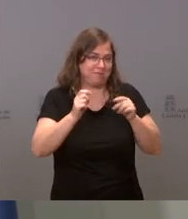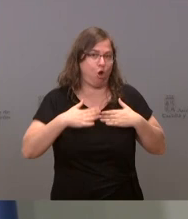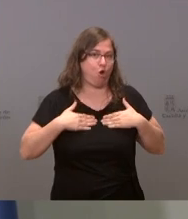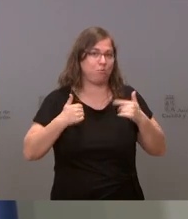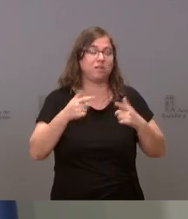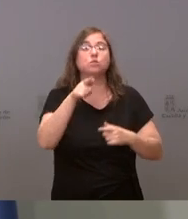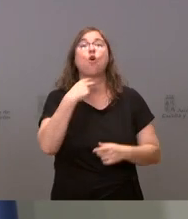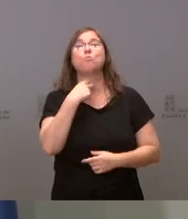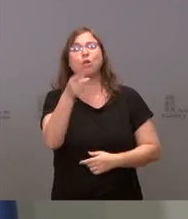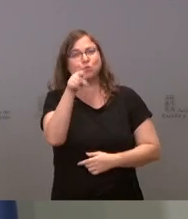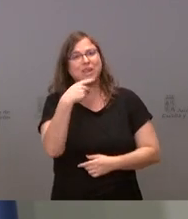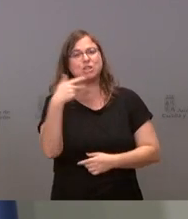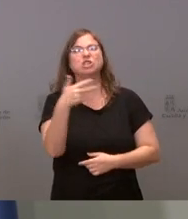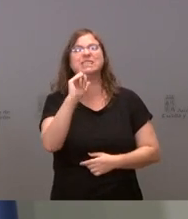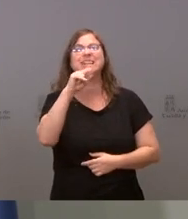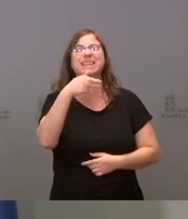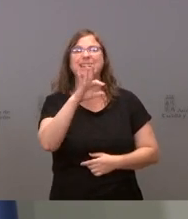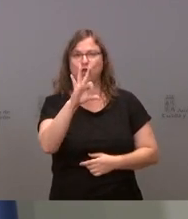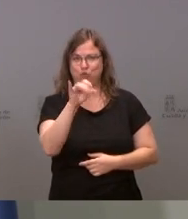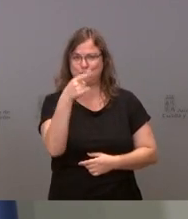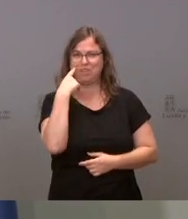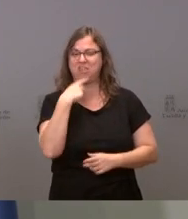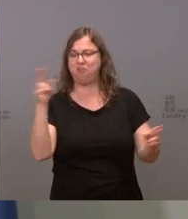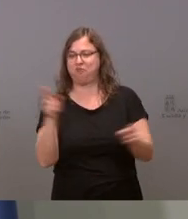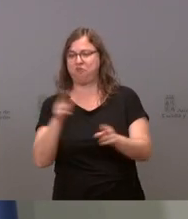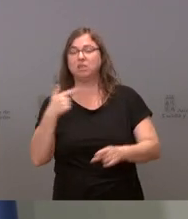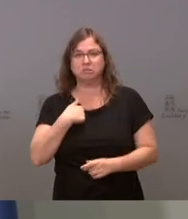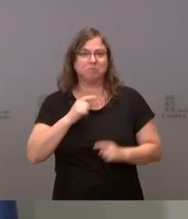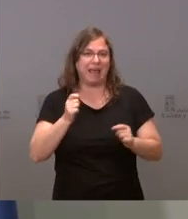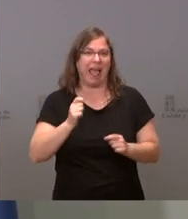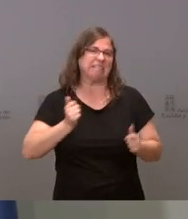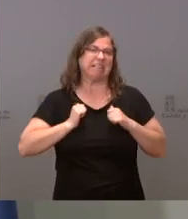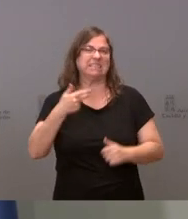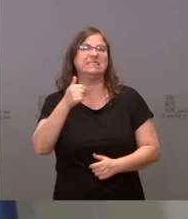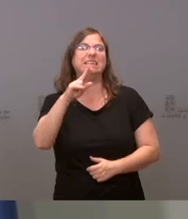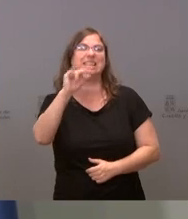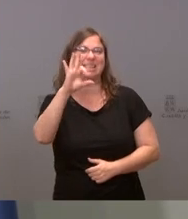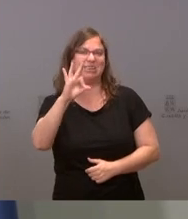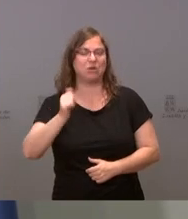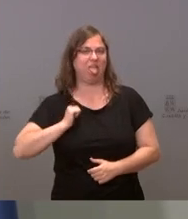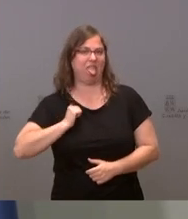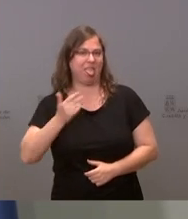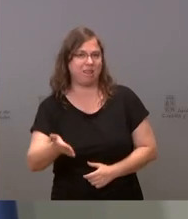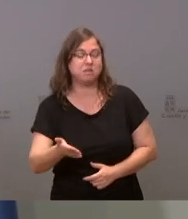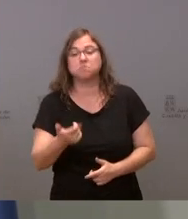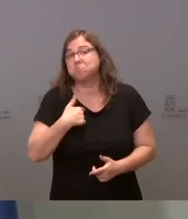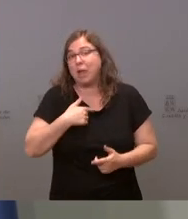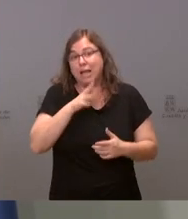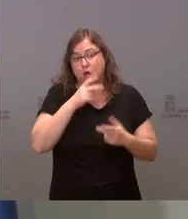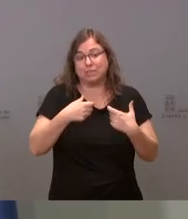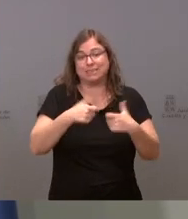No, usted los llamó. Bueno, me parece bien. Como yo les llamé, yo les llamé chiringuitos entidades del sector público. Llámele usted como